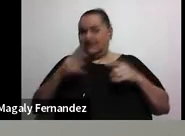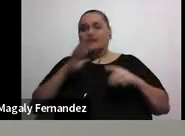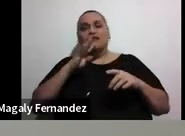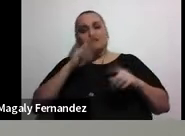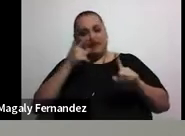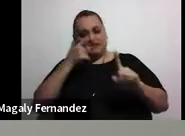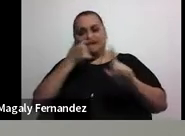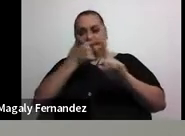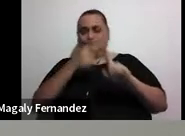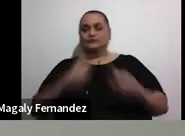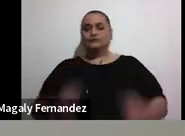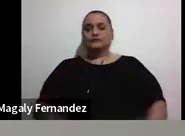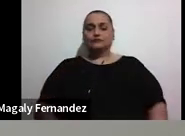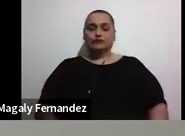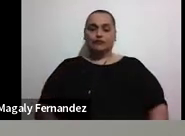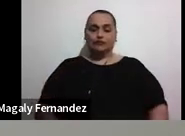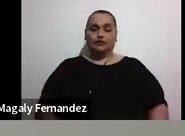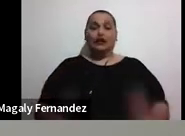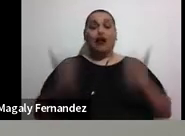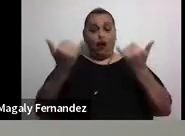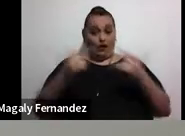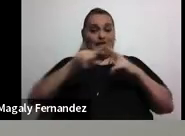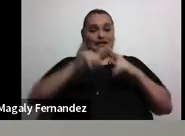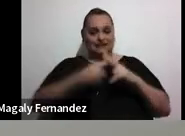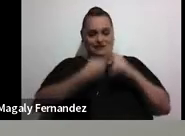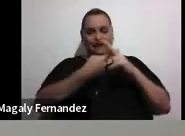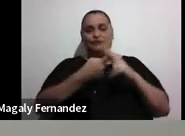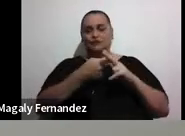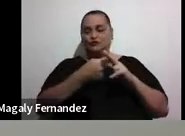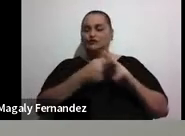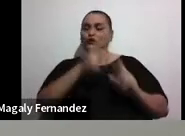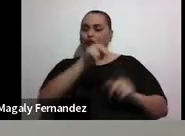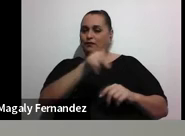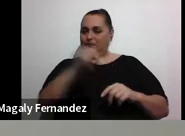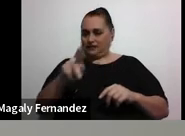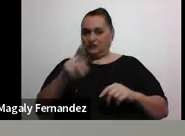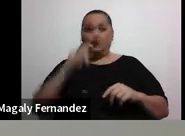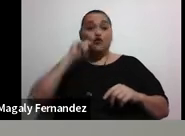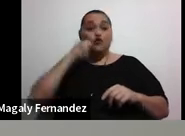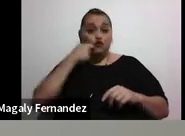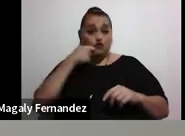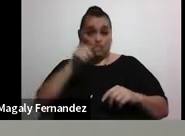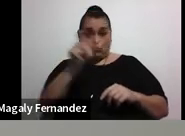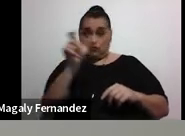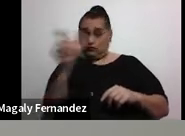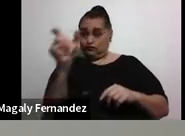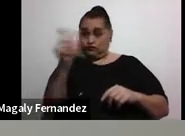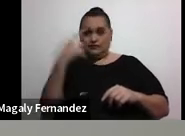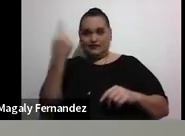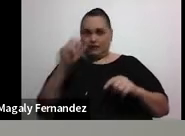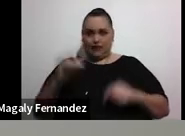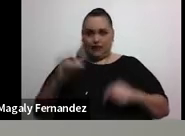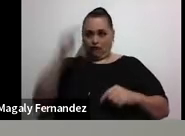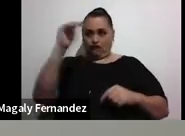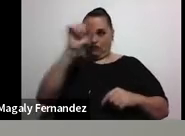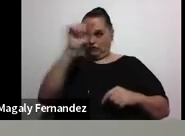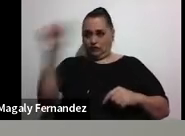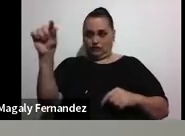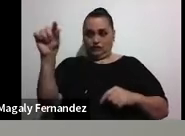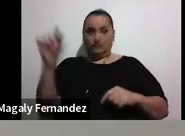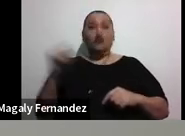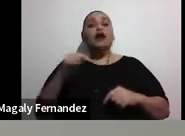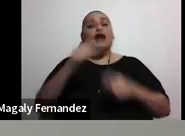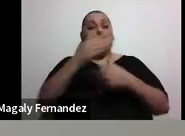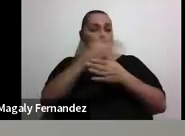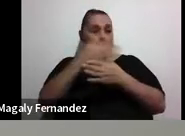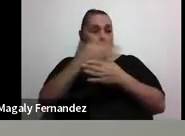Perfecto. Entonces, vamos a iniciar con la presentación. recuerden, el código siempre se va a proyectar aquí arriba o también lo vamos a compartir